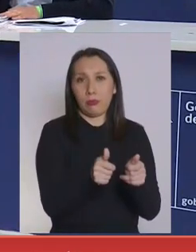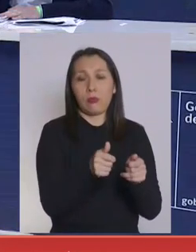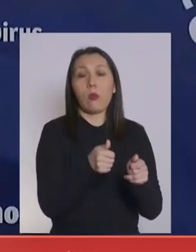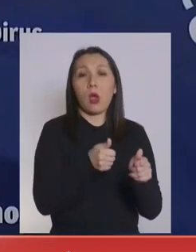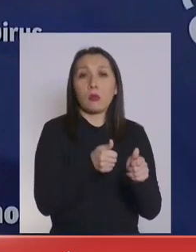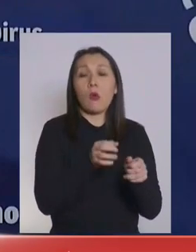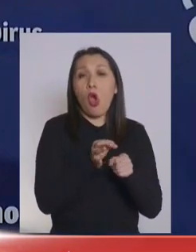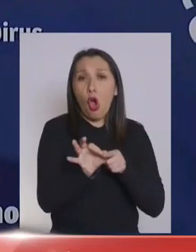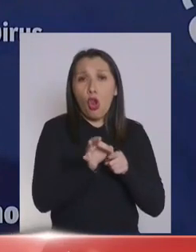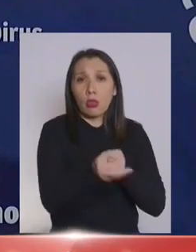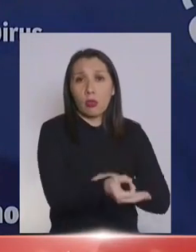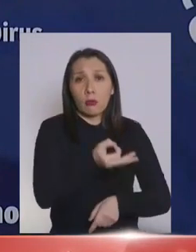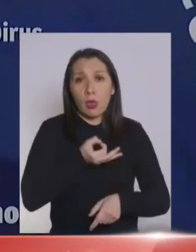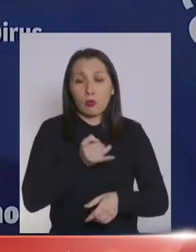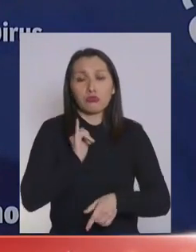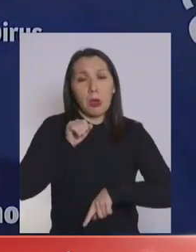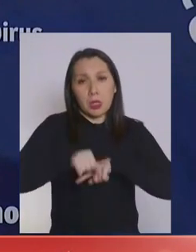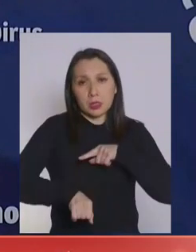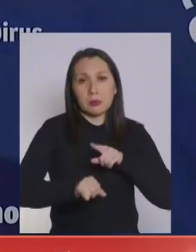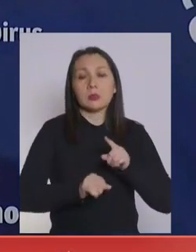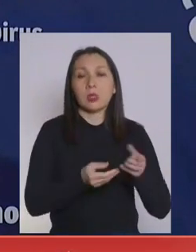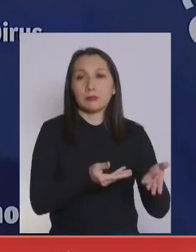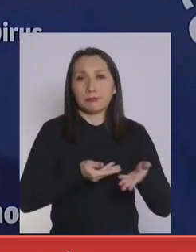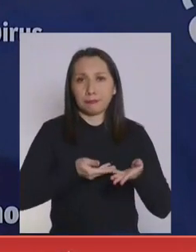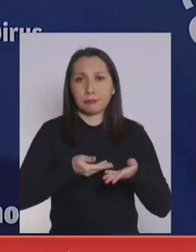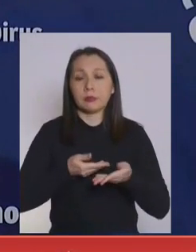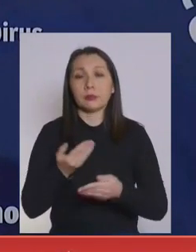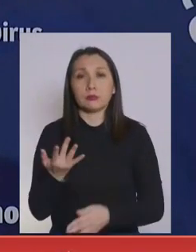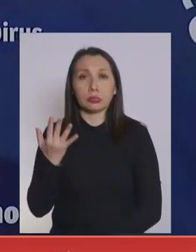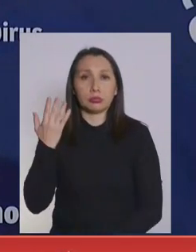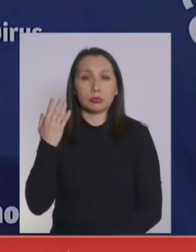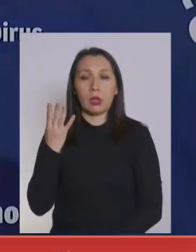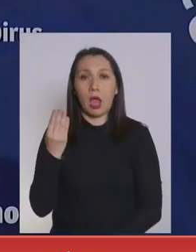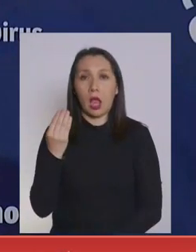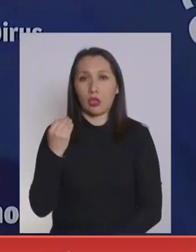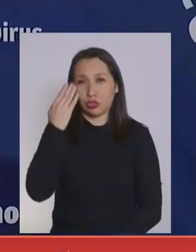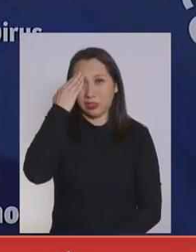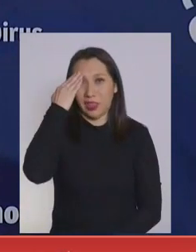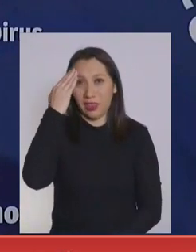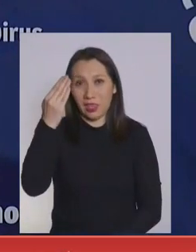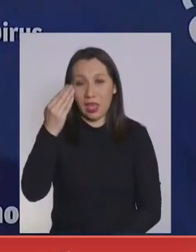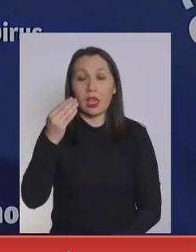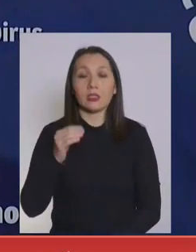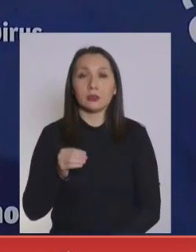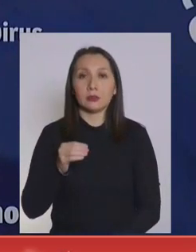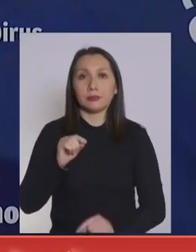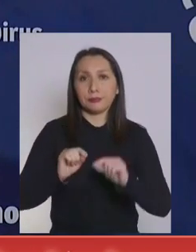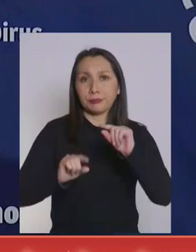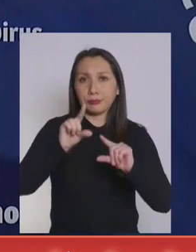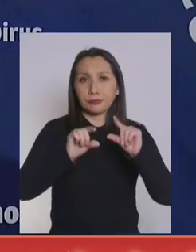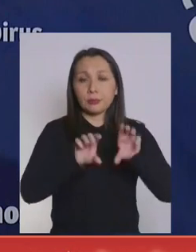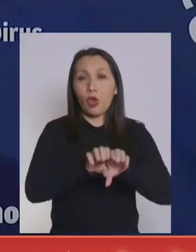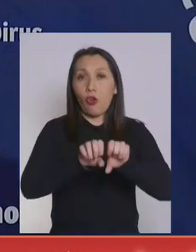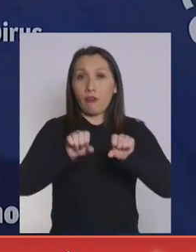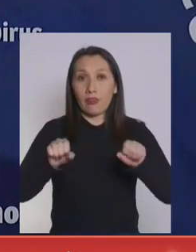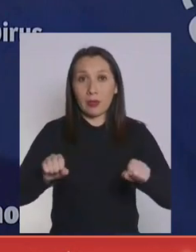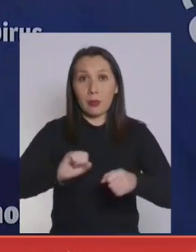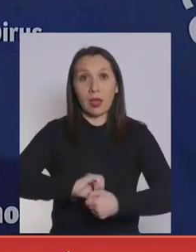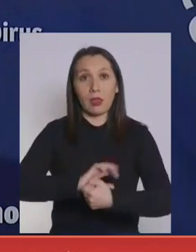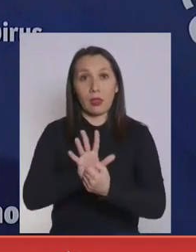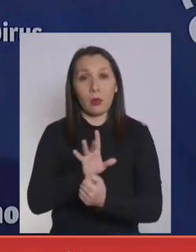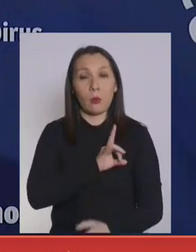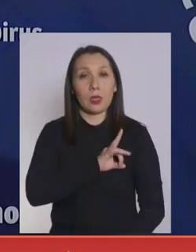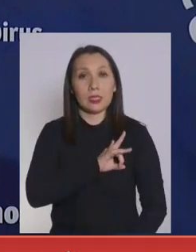que ellos nos han hecho llegar. En los últimos 14 días, la variación de casos confirmados